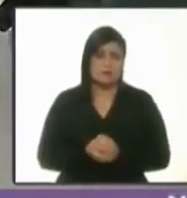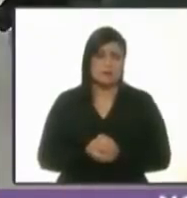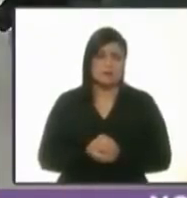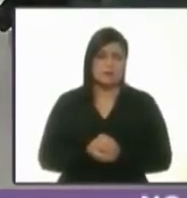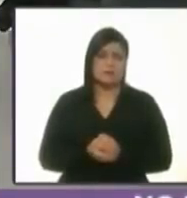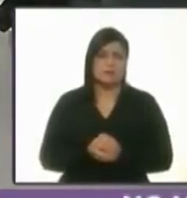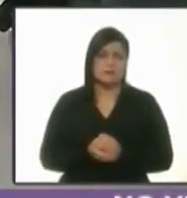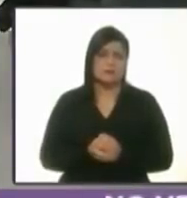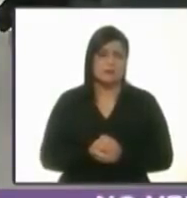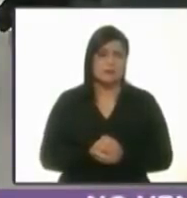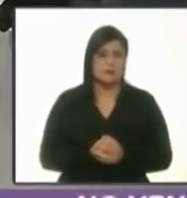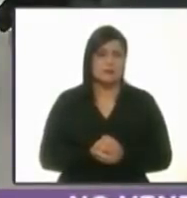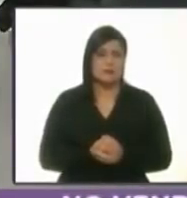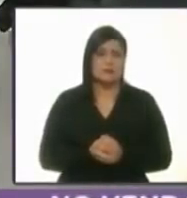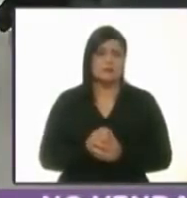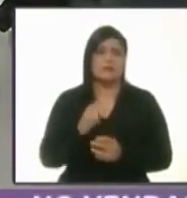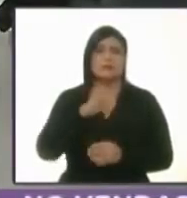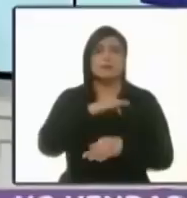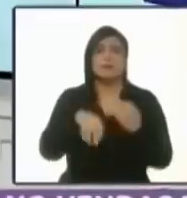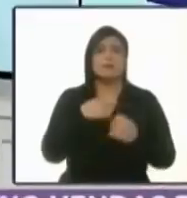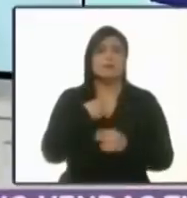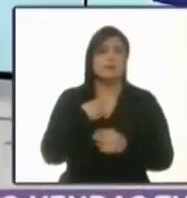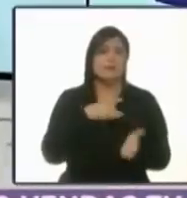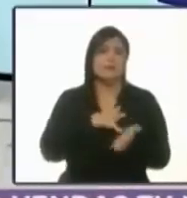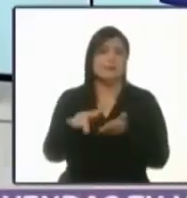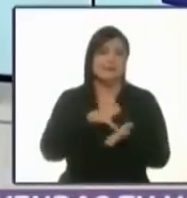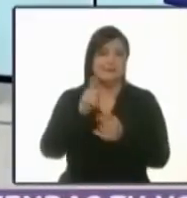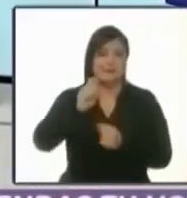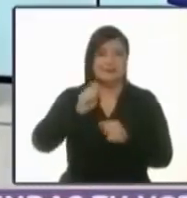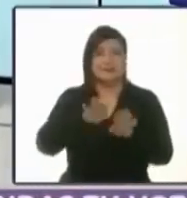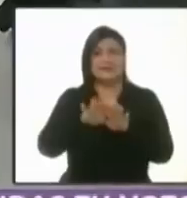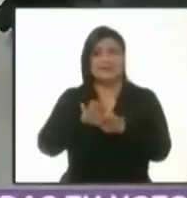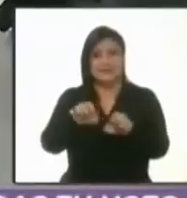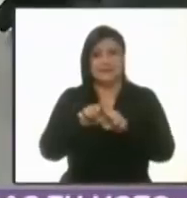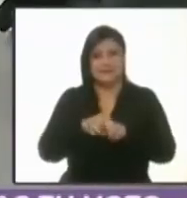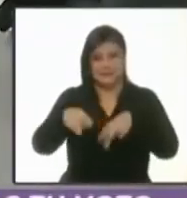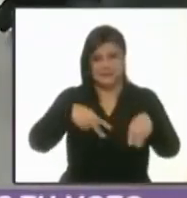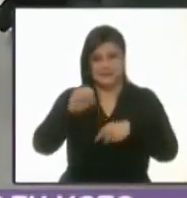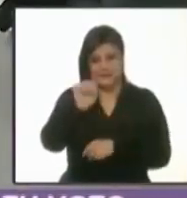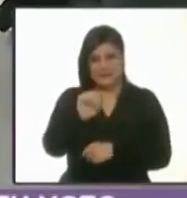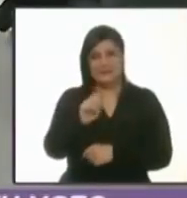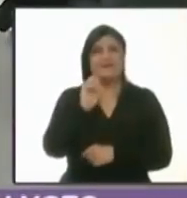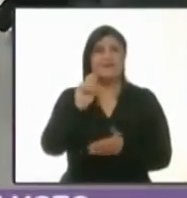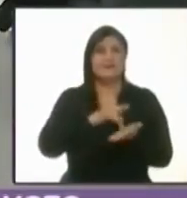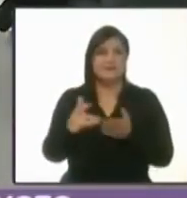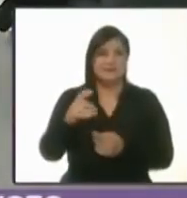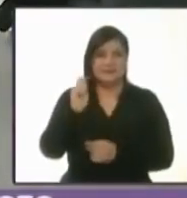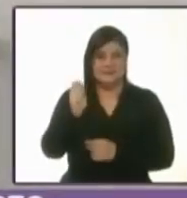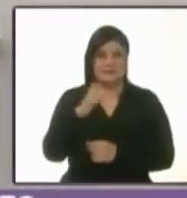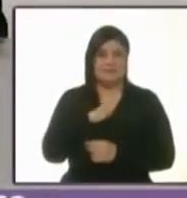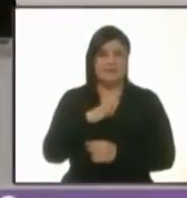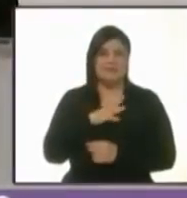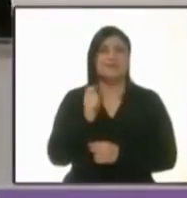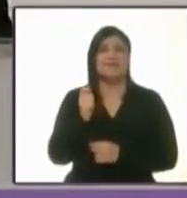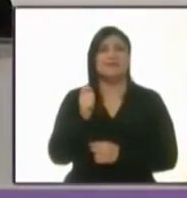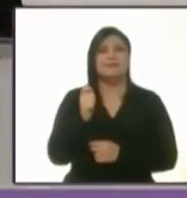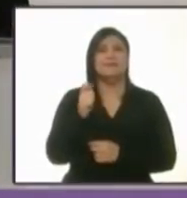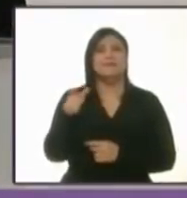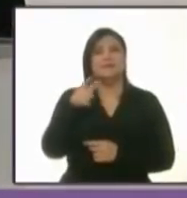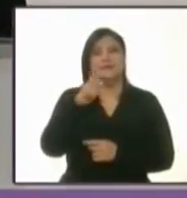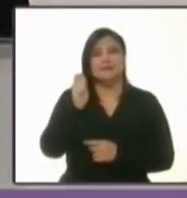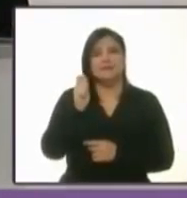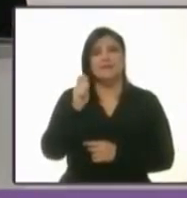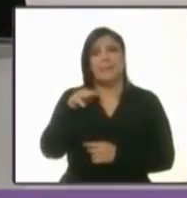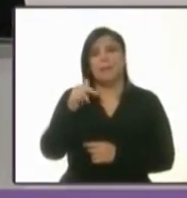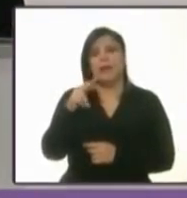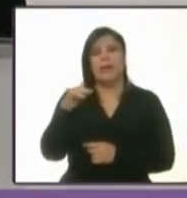Sí, claro. Tiene un segundo. Adelante. Todo mi apoyo a la selección el sábado. Muchísimas gracias Miquel Arriola. Le sobran ocho segundos a